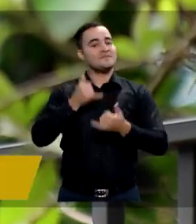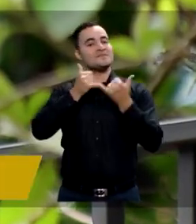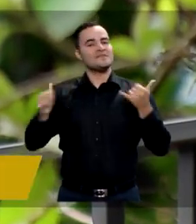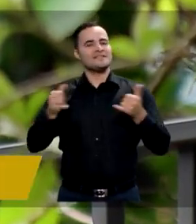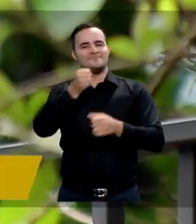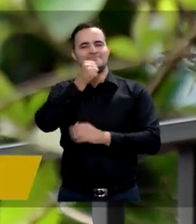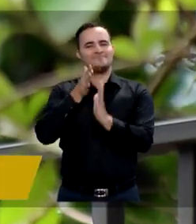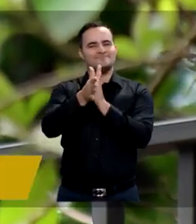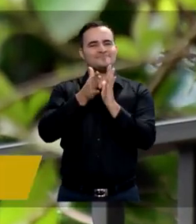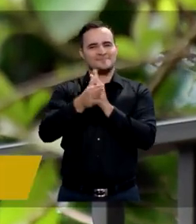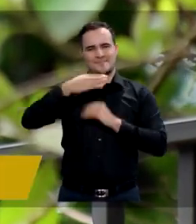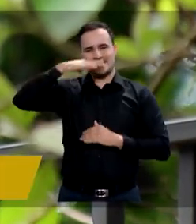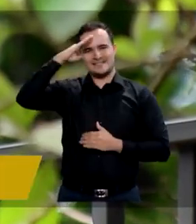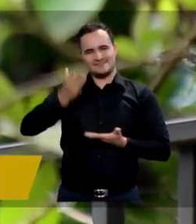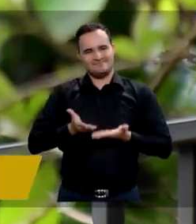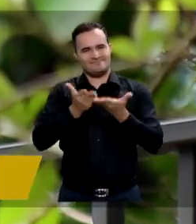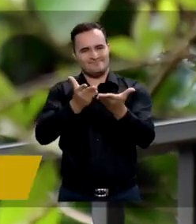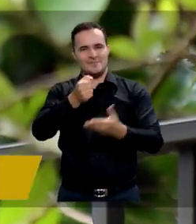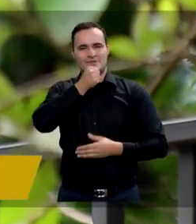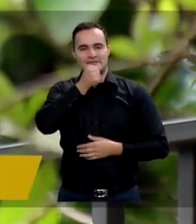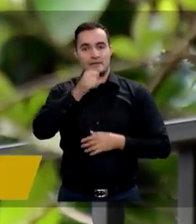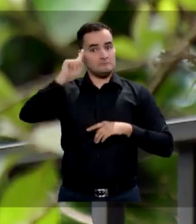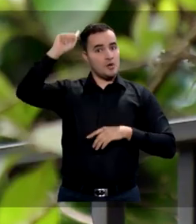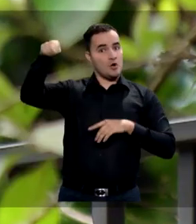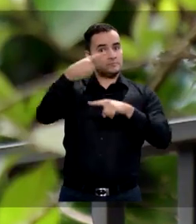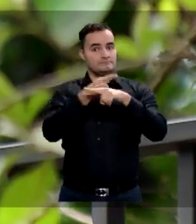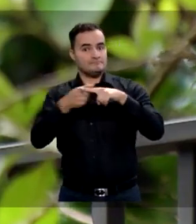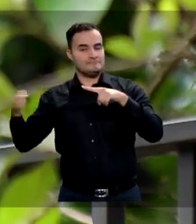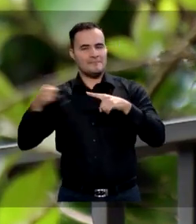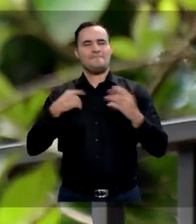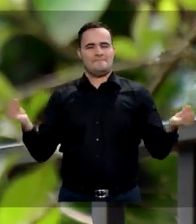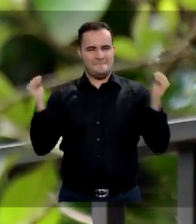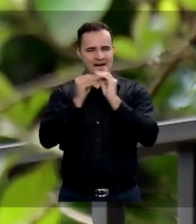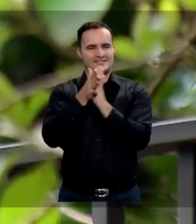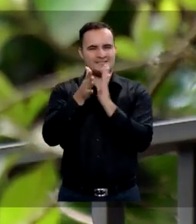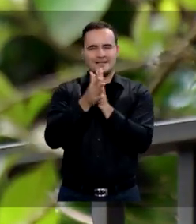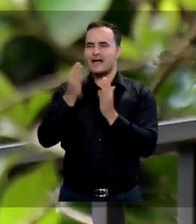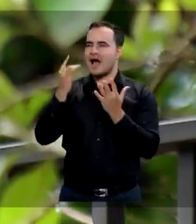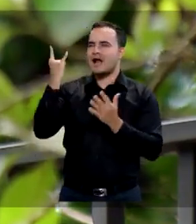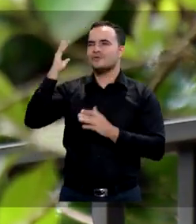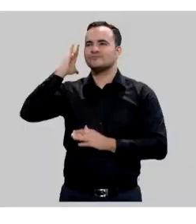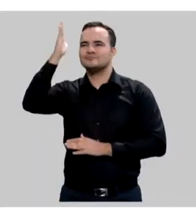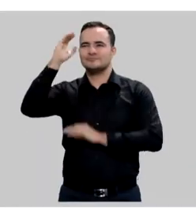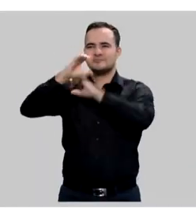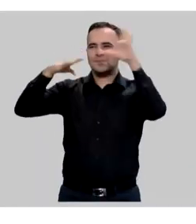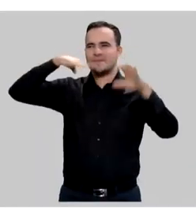Medellín Conecta TV. Nos vemos la próxima semana con más noticias e historias de Medellín Futuro.